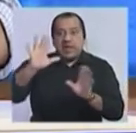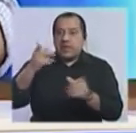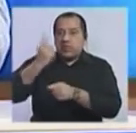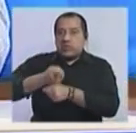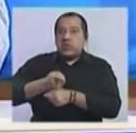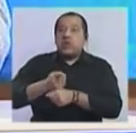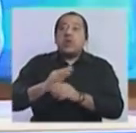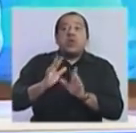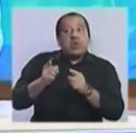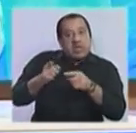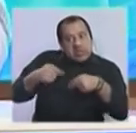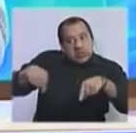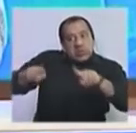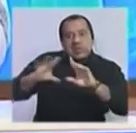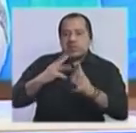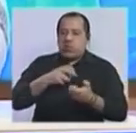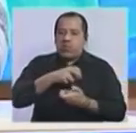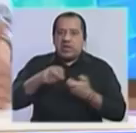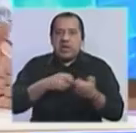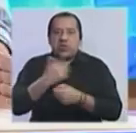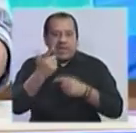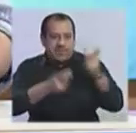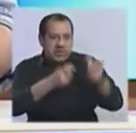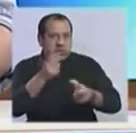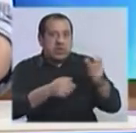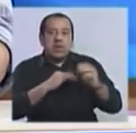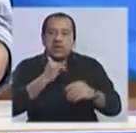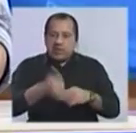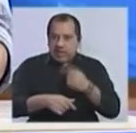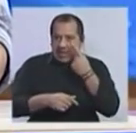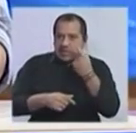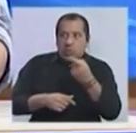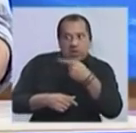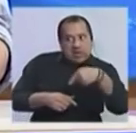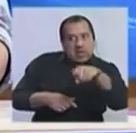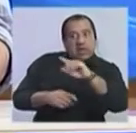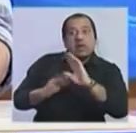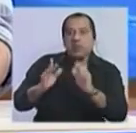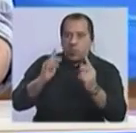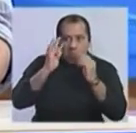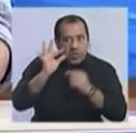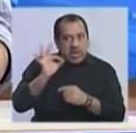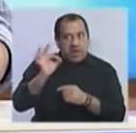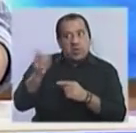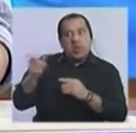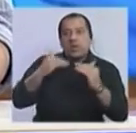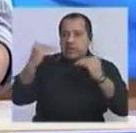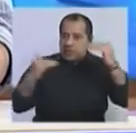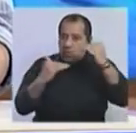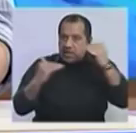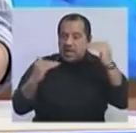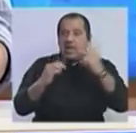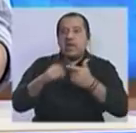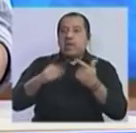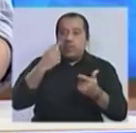es un combo complicado que la gente tiene que ver, que va a traer desigualdad, que va a traer perjuicios en el